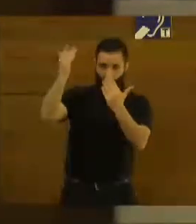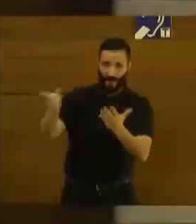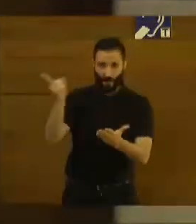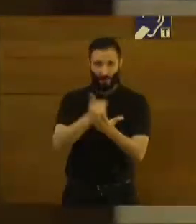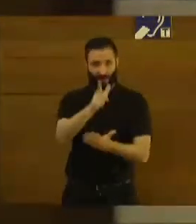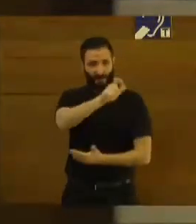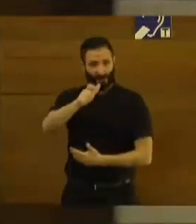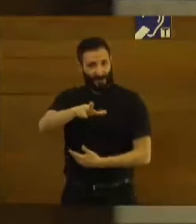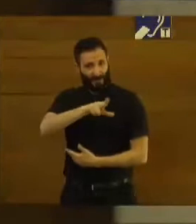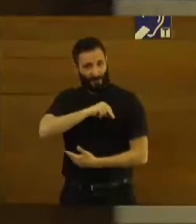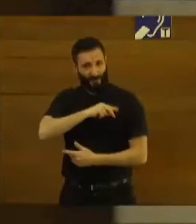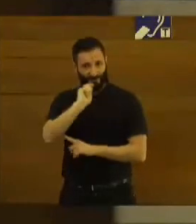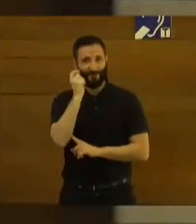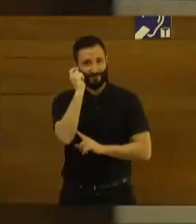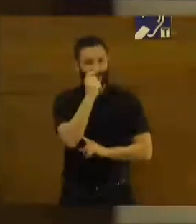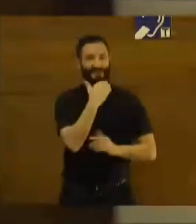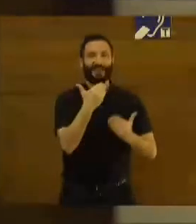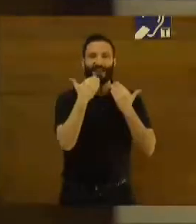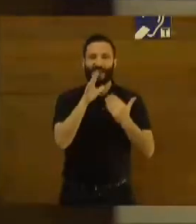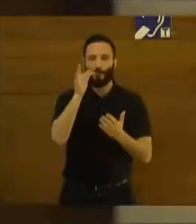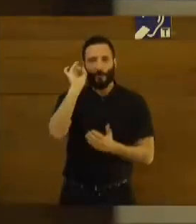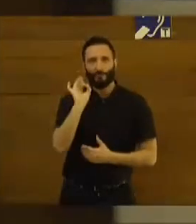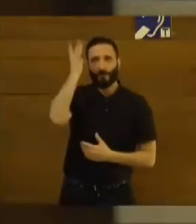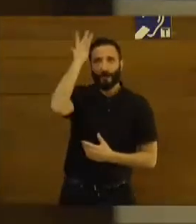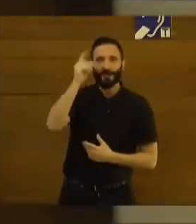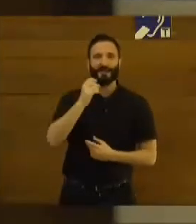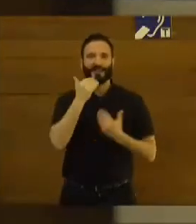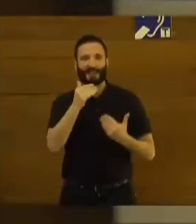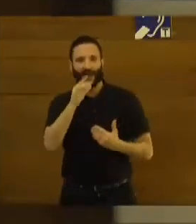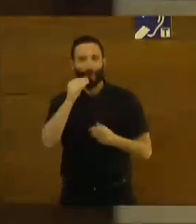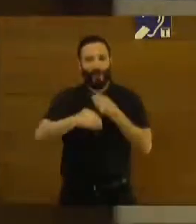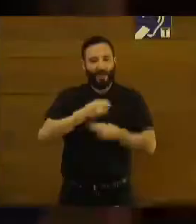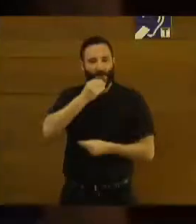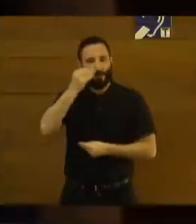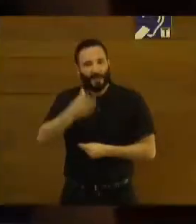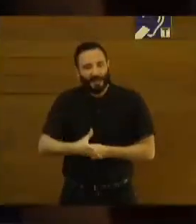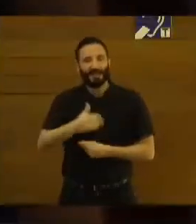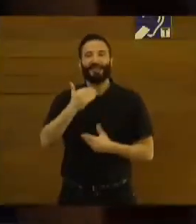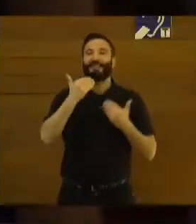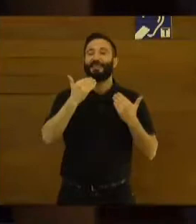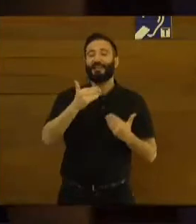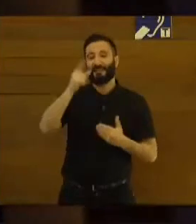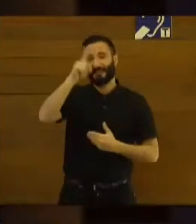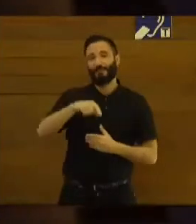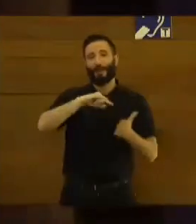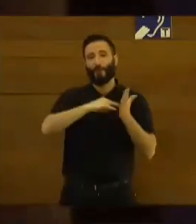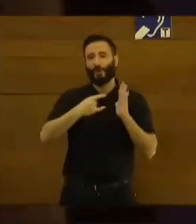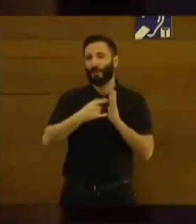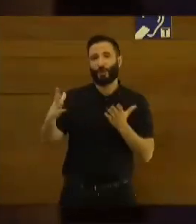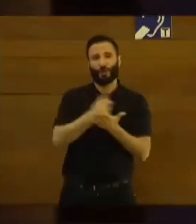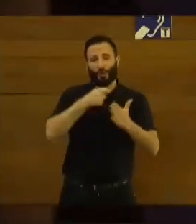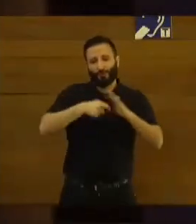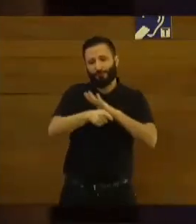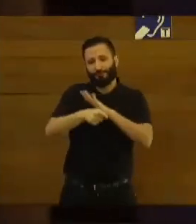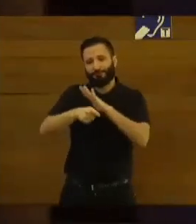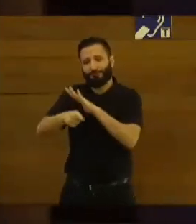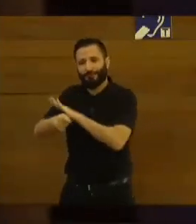premiados. Gracias por su ingenio, por su creatividad, por su buen hacer. Y gracias a todas las iniciativas que se han presentado